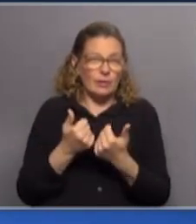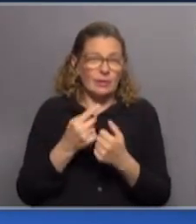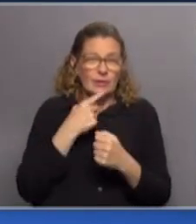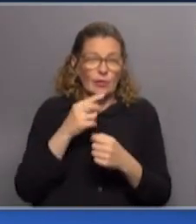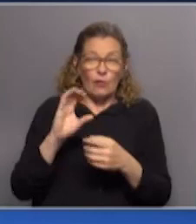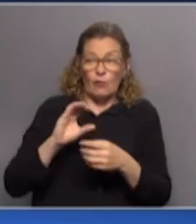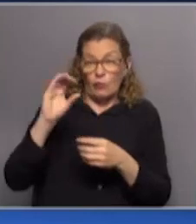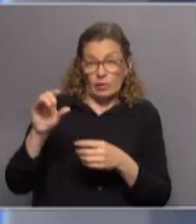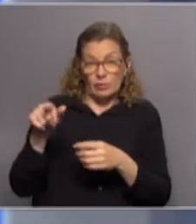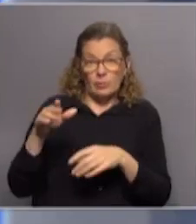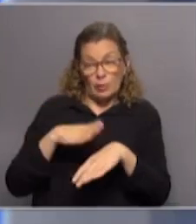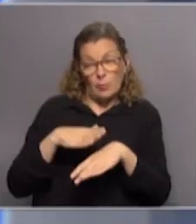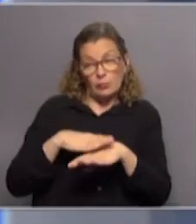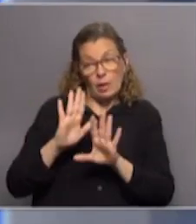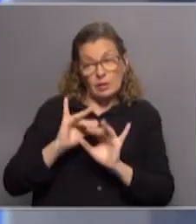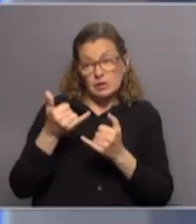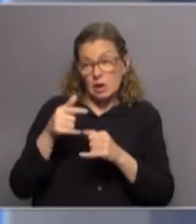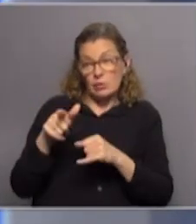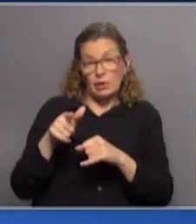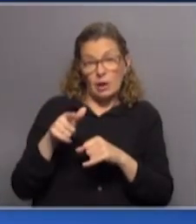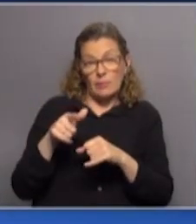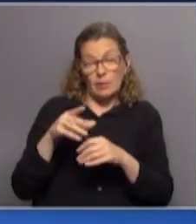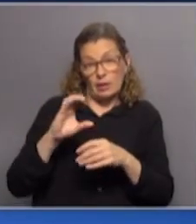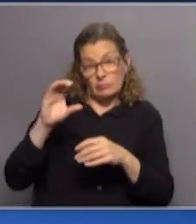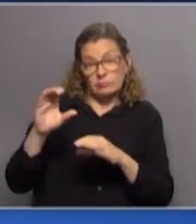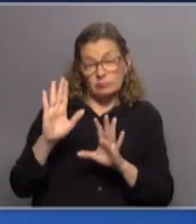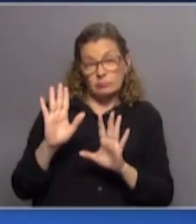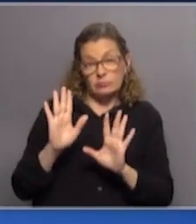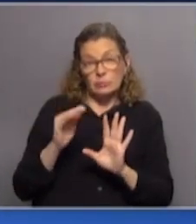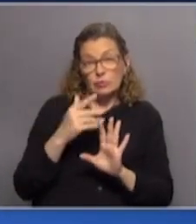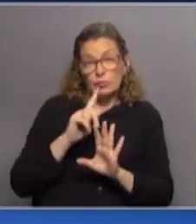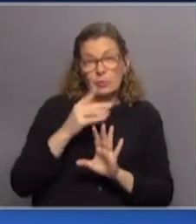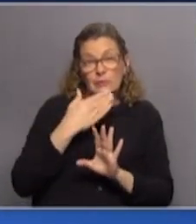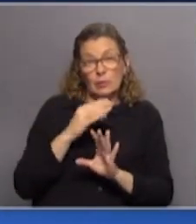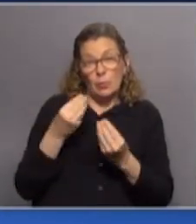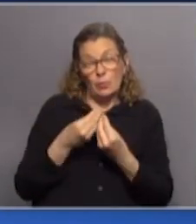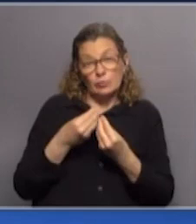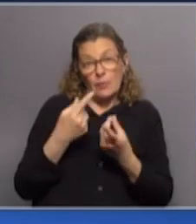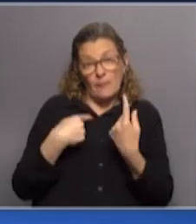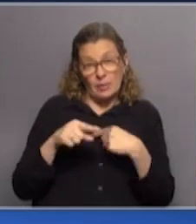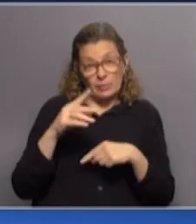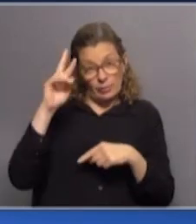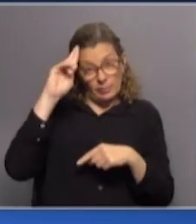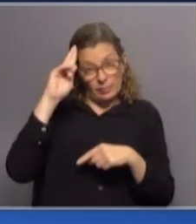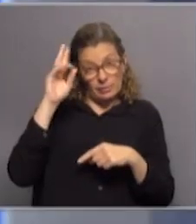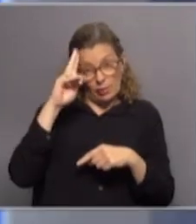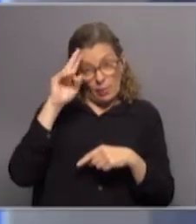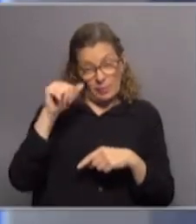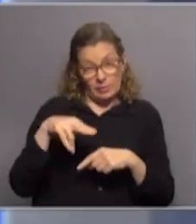que los fondos se utilizaron en lo que correspondía. Entonces, como que no entendemos mucho. Pero, ¿se respeta la opinión?